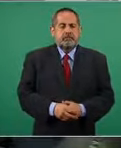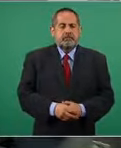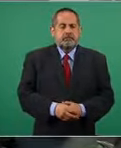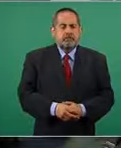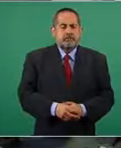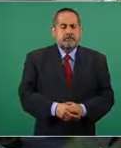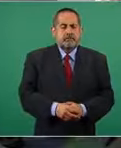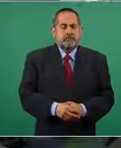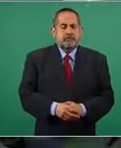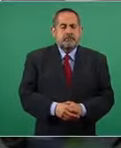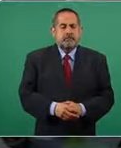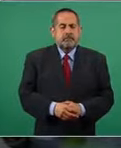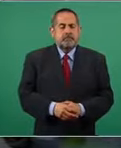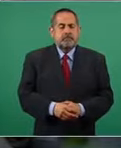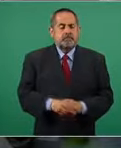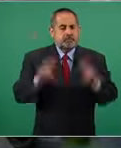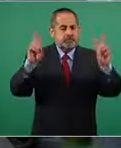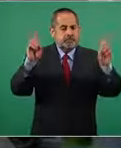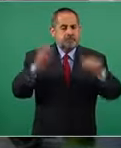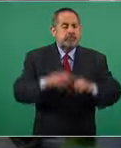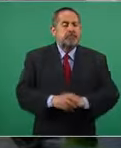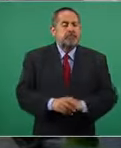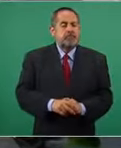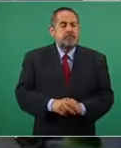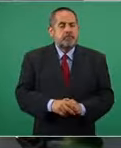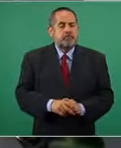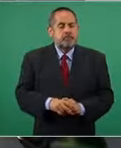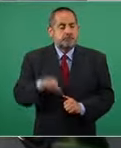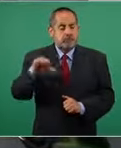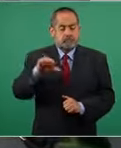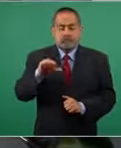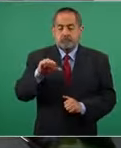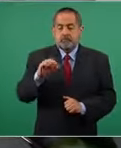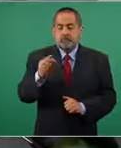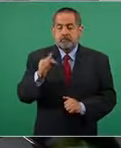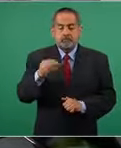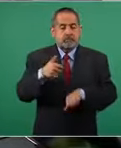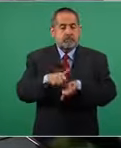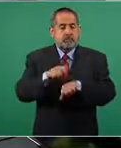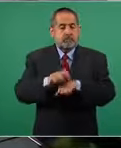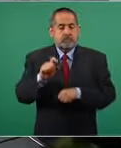hoy, 23 de febrero,